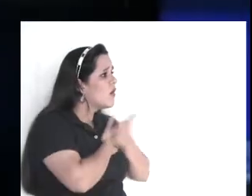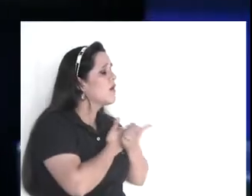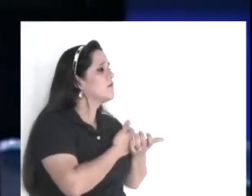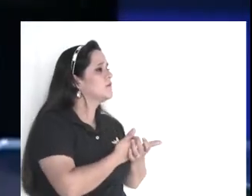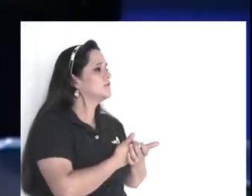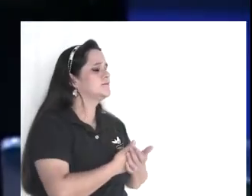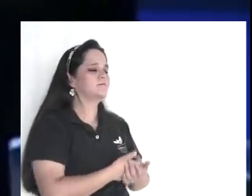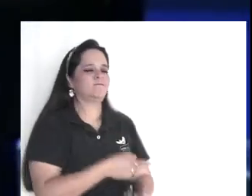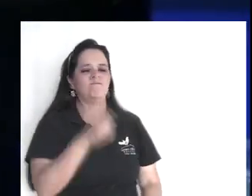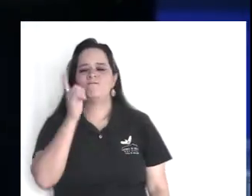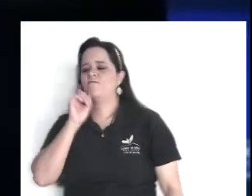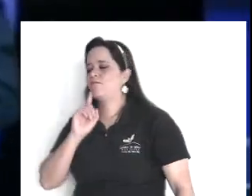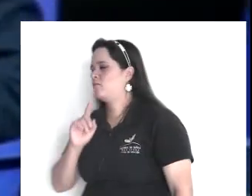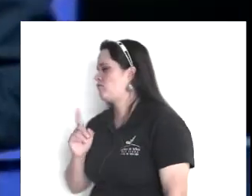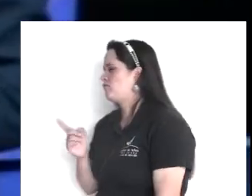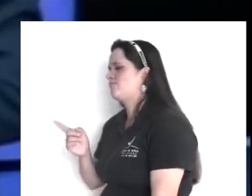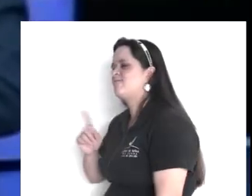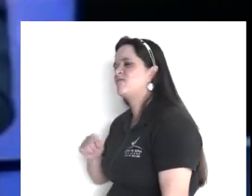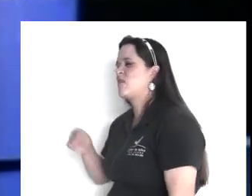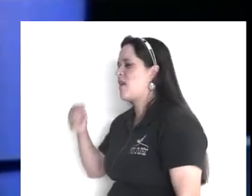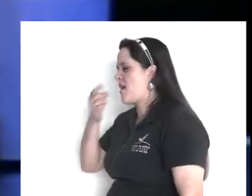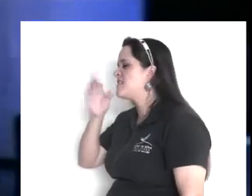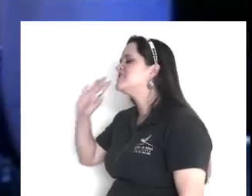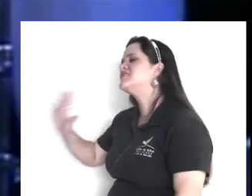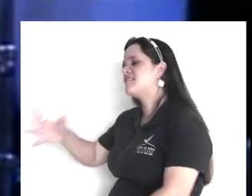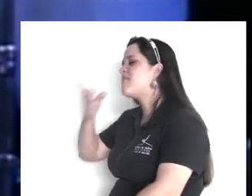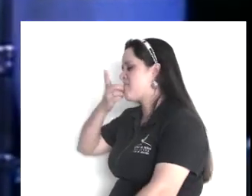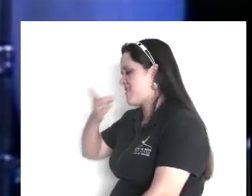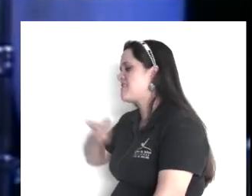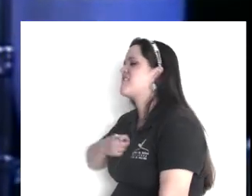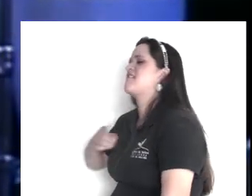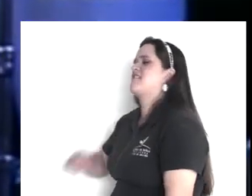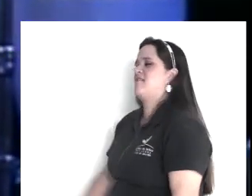en el trabajo, ¿quién no ha pasado? ¿quién no se dio cuenta?